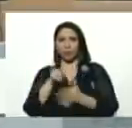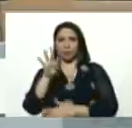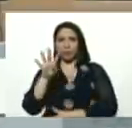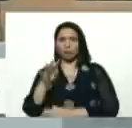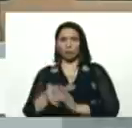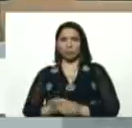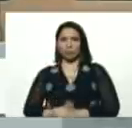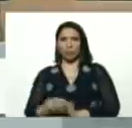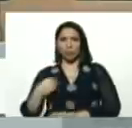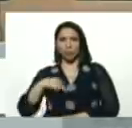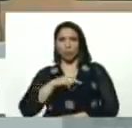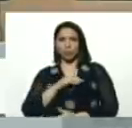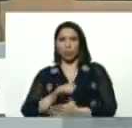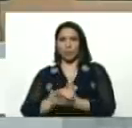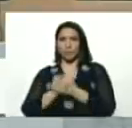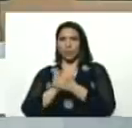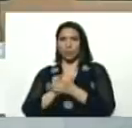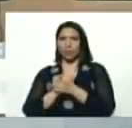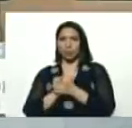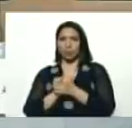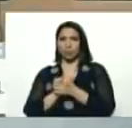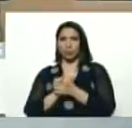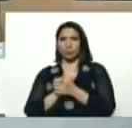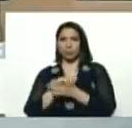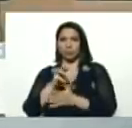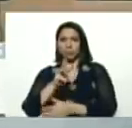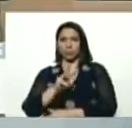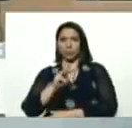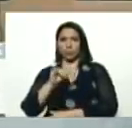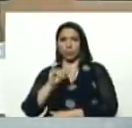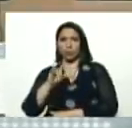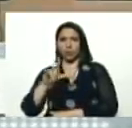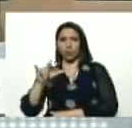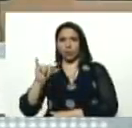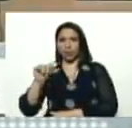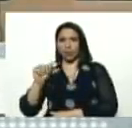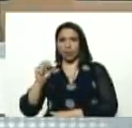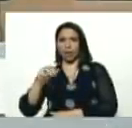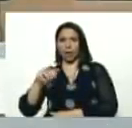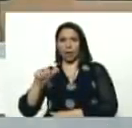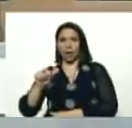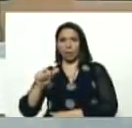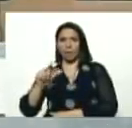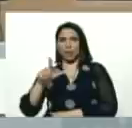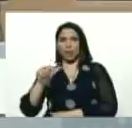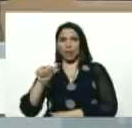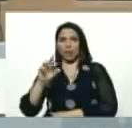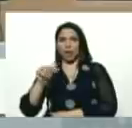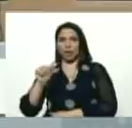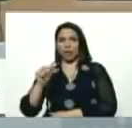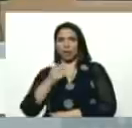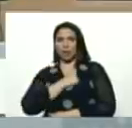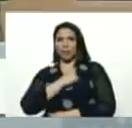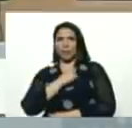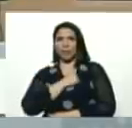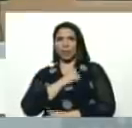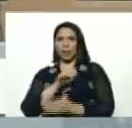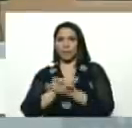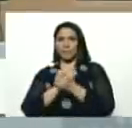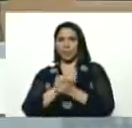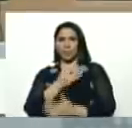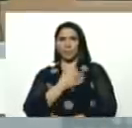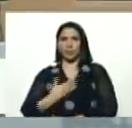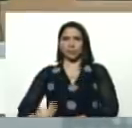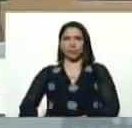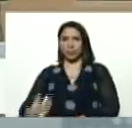y nuestro compañero, William Lara, camarada William Lara, fue presidente,